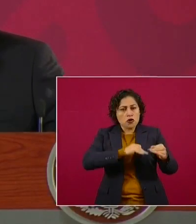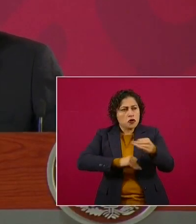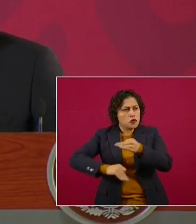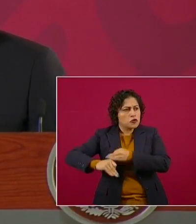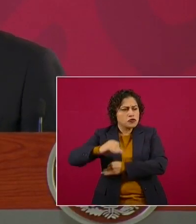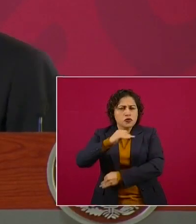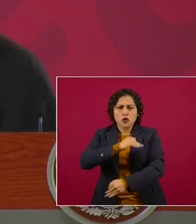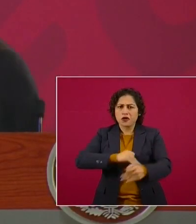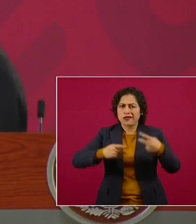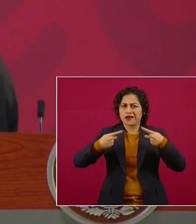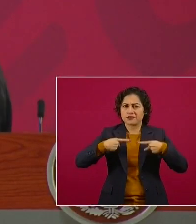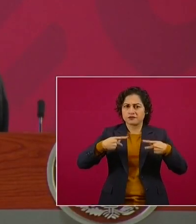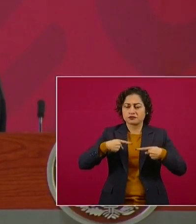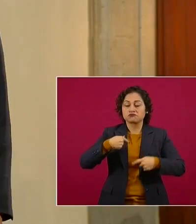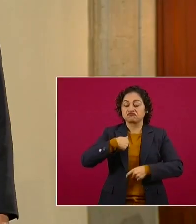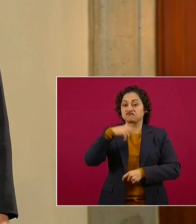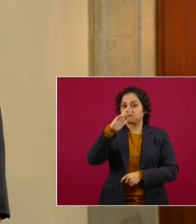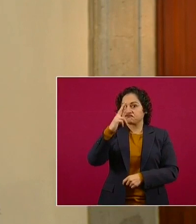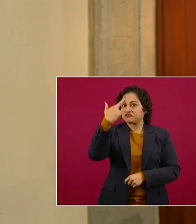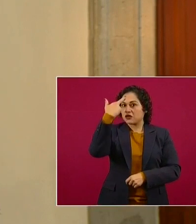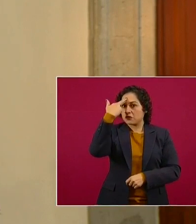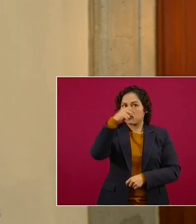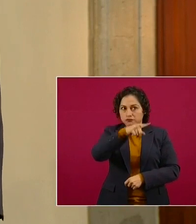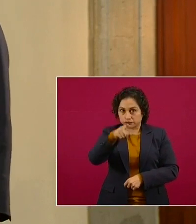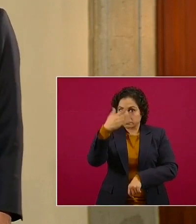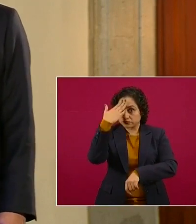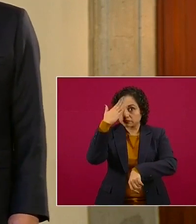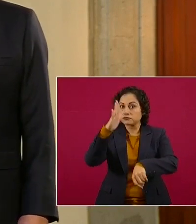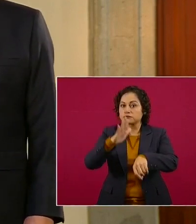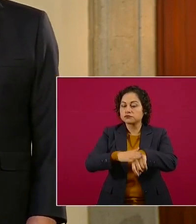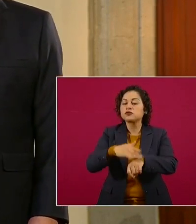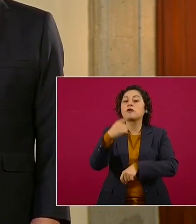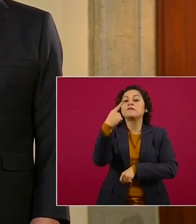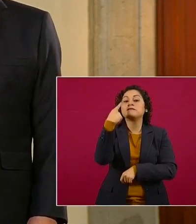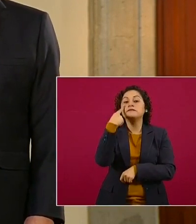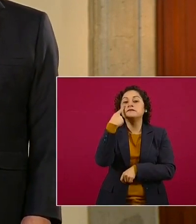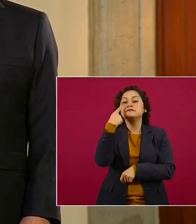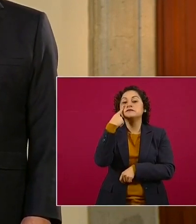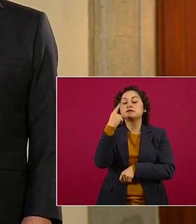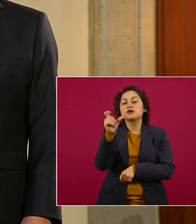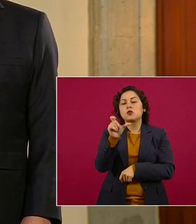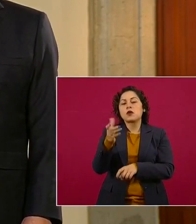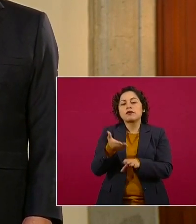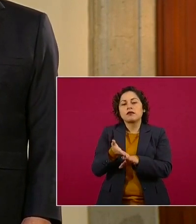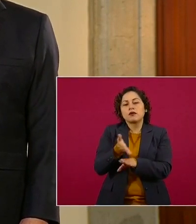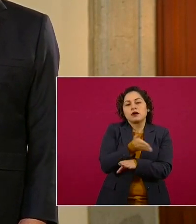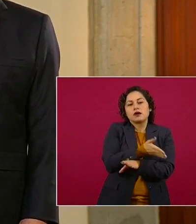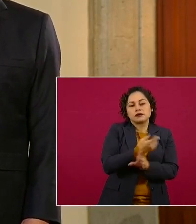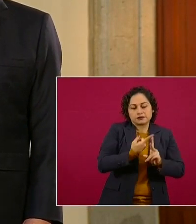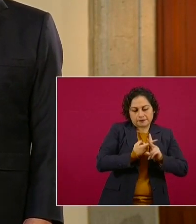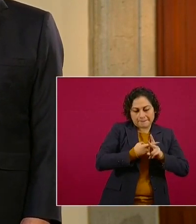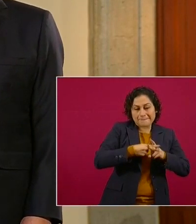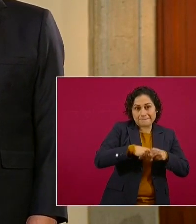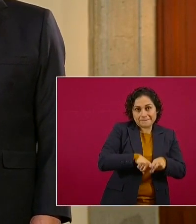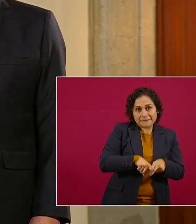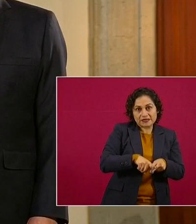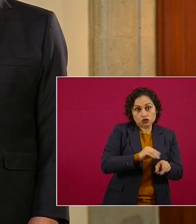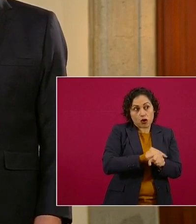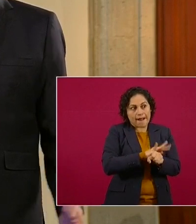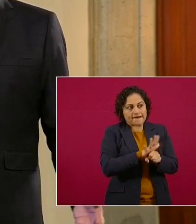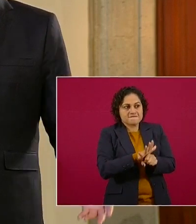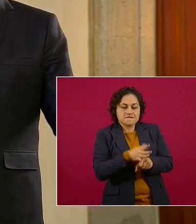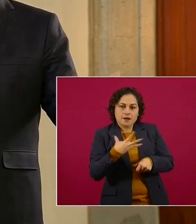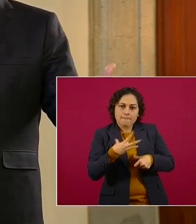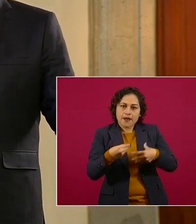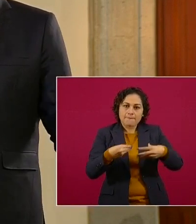debe de olvidarse, que cuando empezó la pandemia y necesitábamos tiempo para